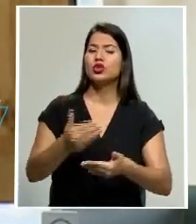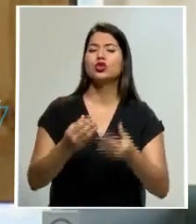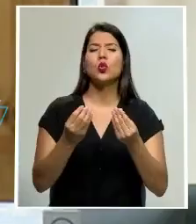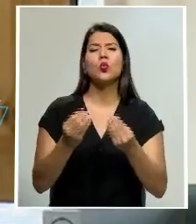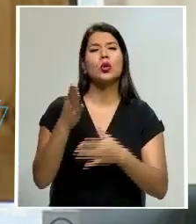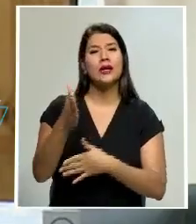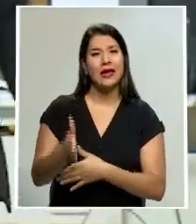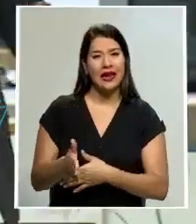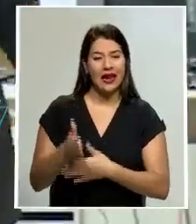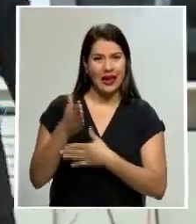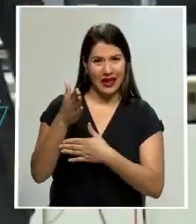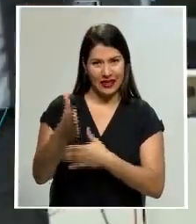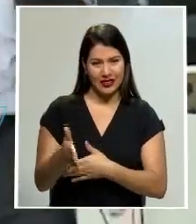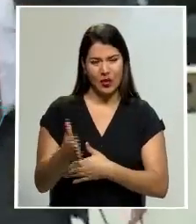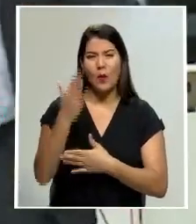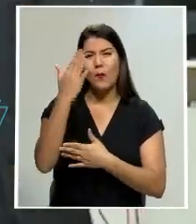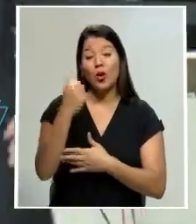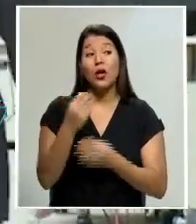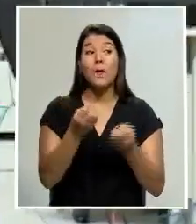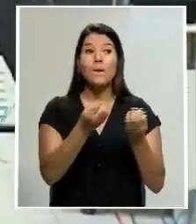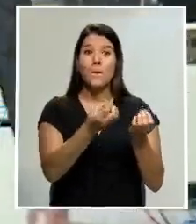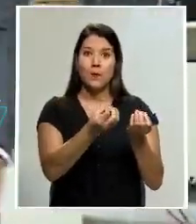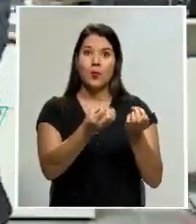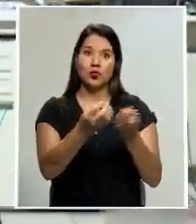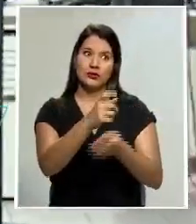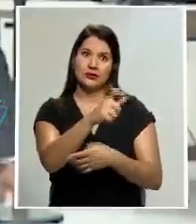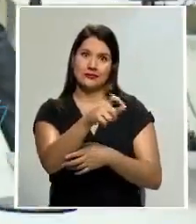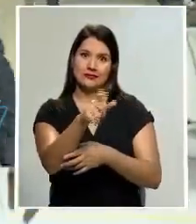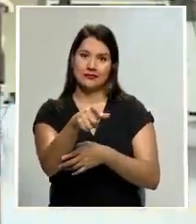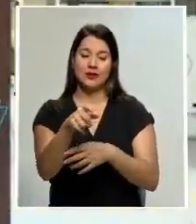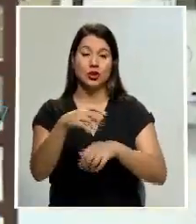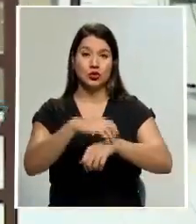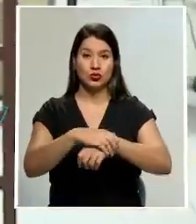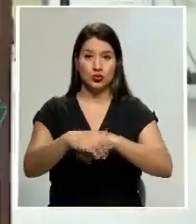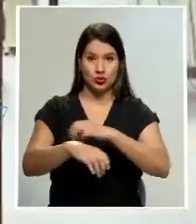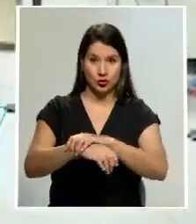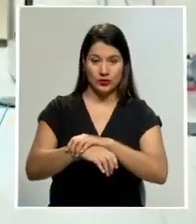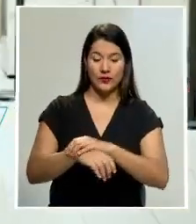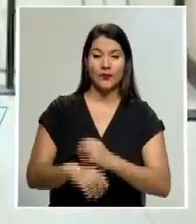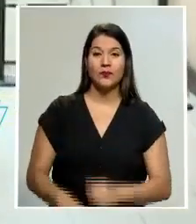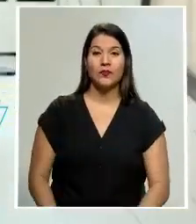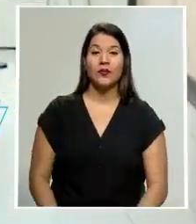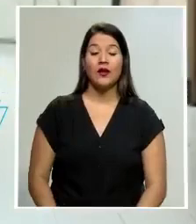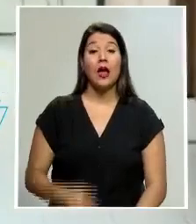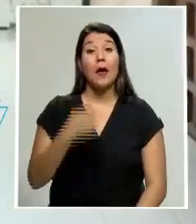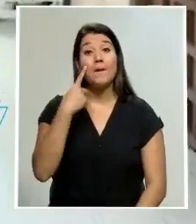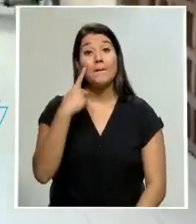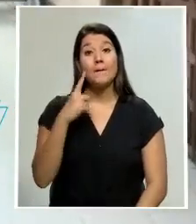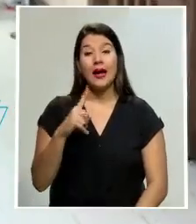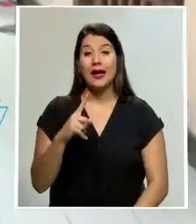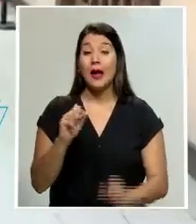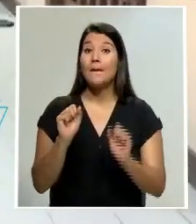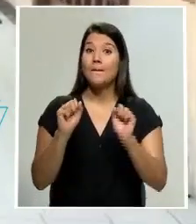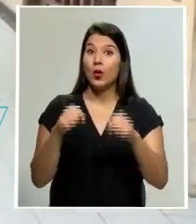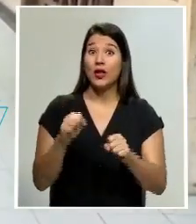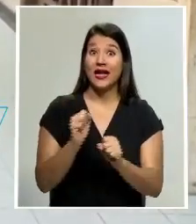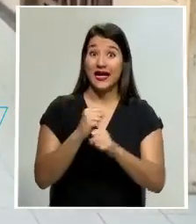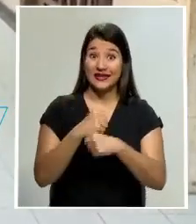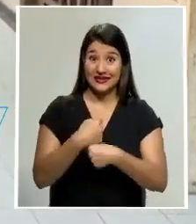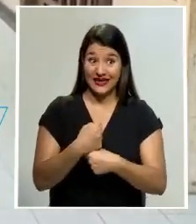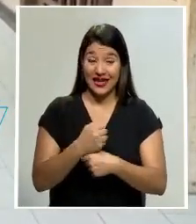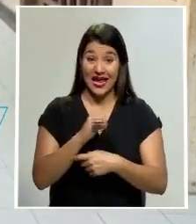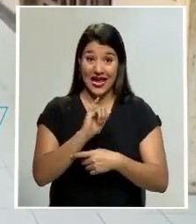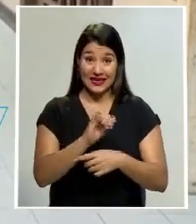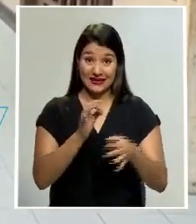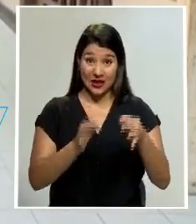tedioso, principalmente por la cantidad de personas que participan en una sola audiencia. Para poder realizarla se han habilitado